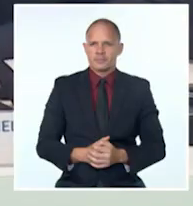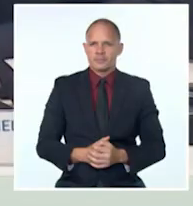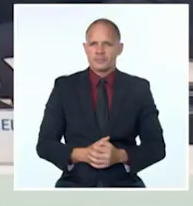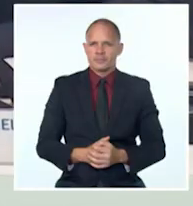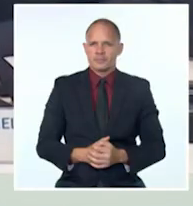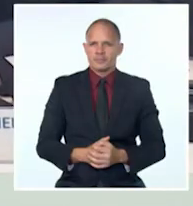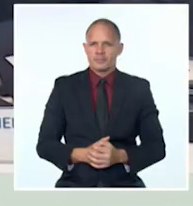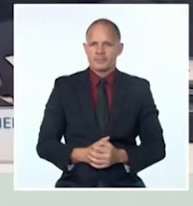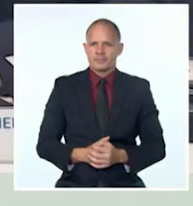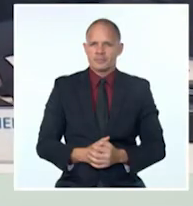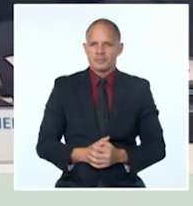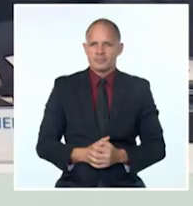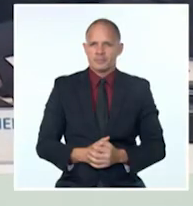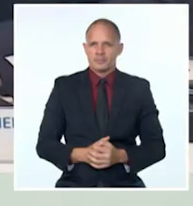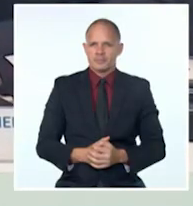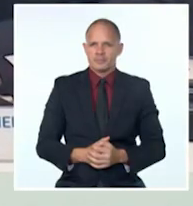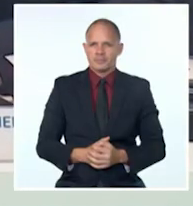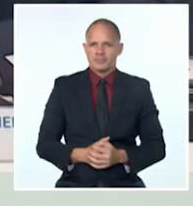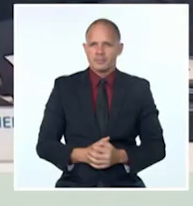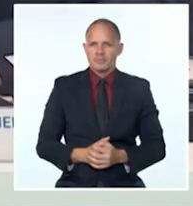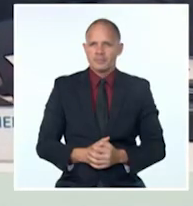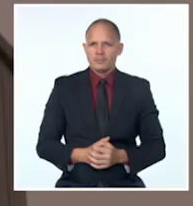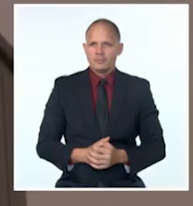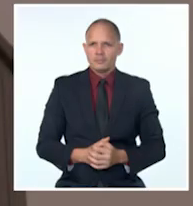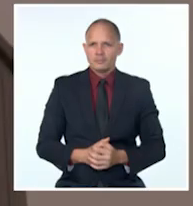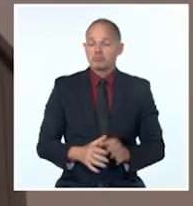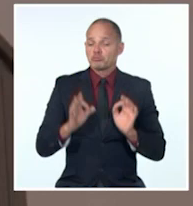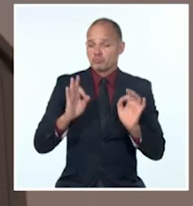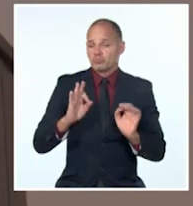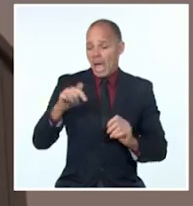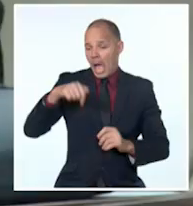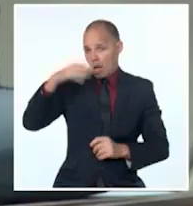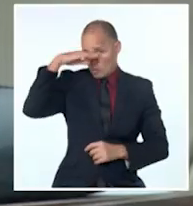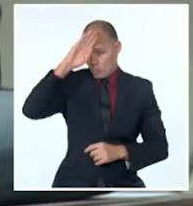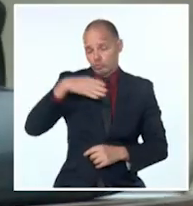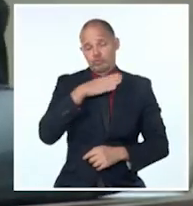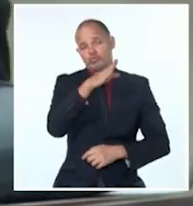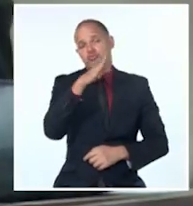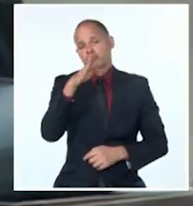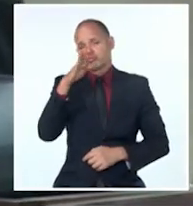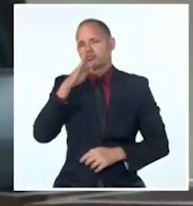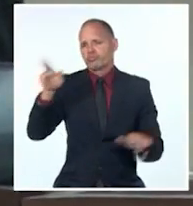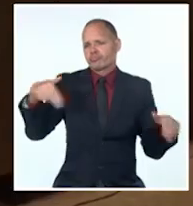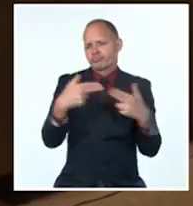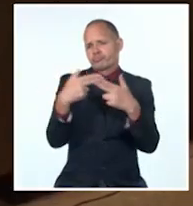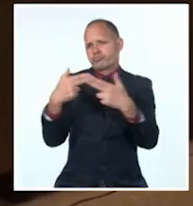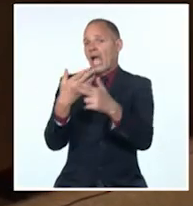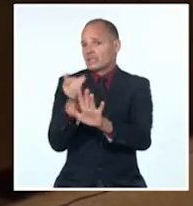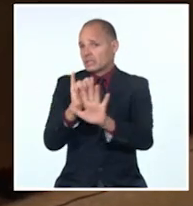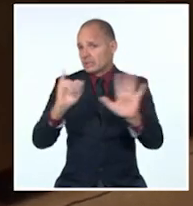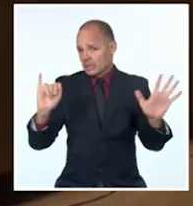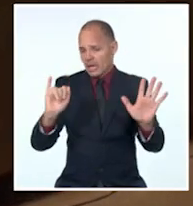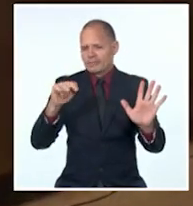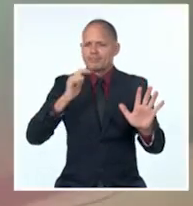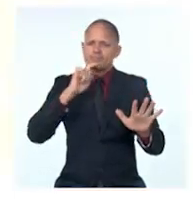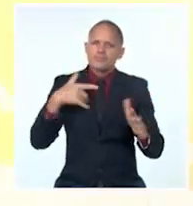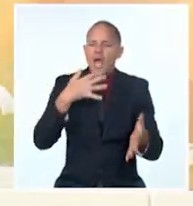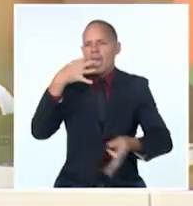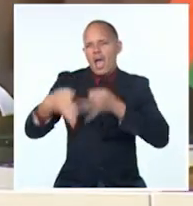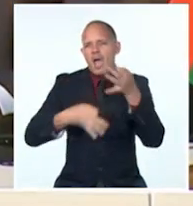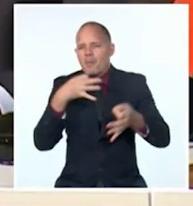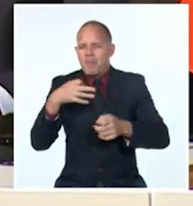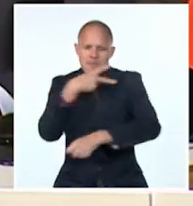También ha participado en seis foros internacionales, llevando la voz de los países del sur.